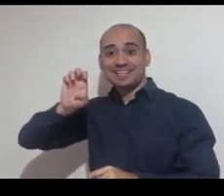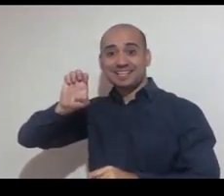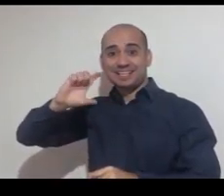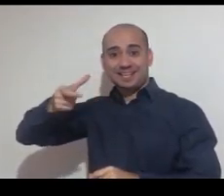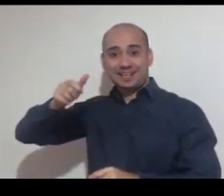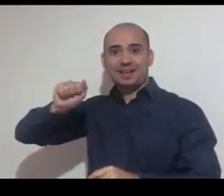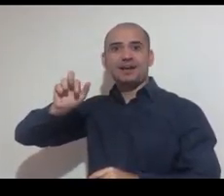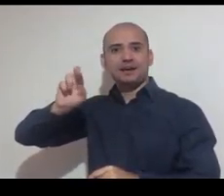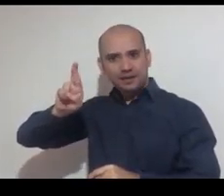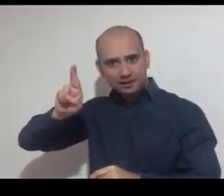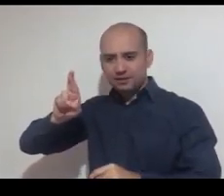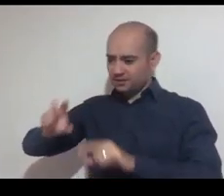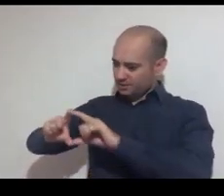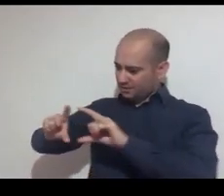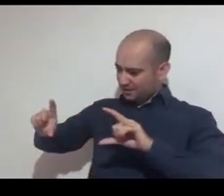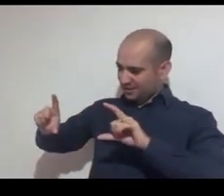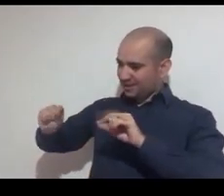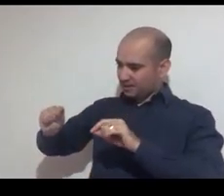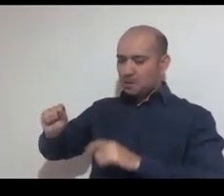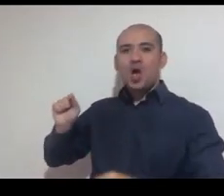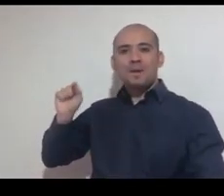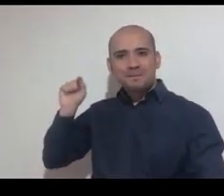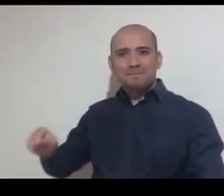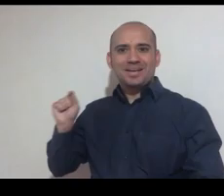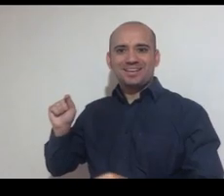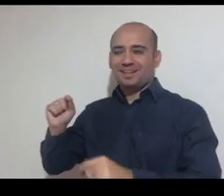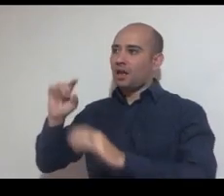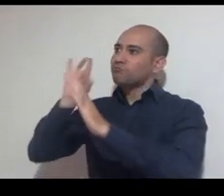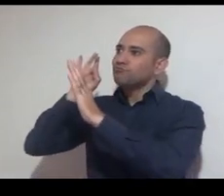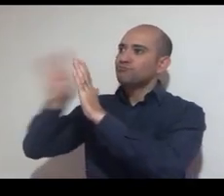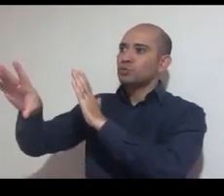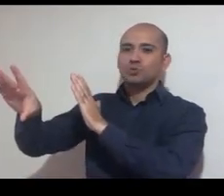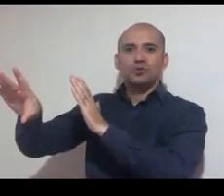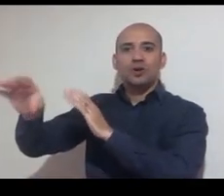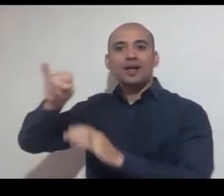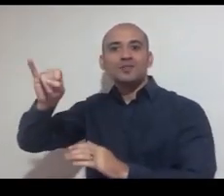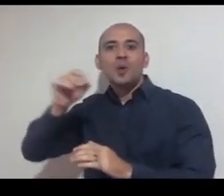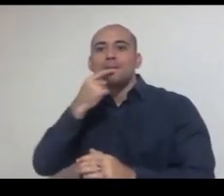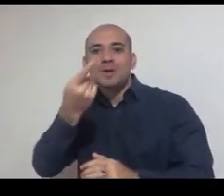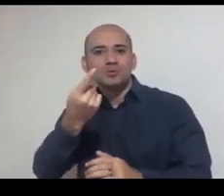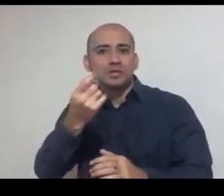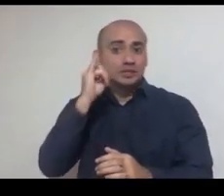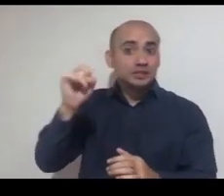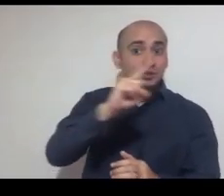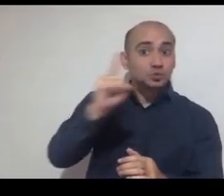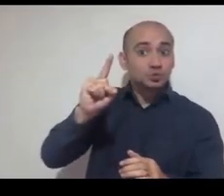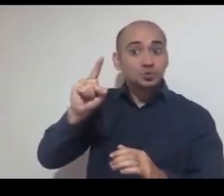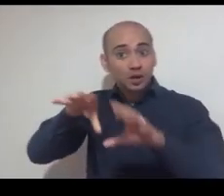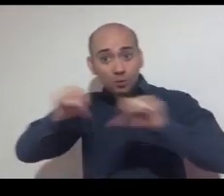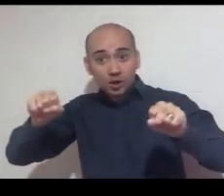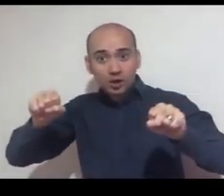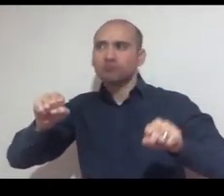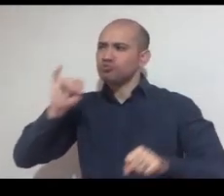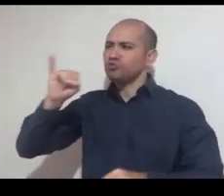yo apreto Entregar. Ahí estaría entregado